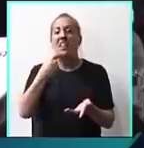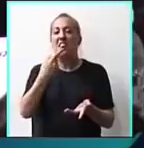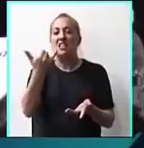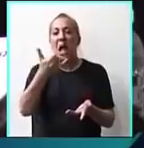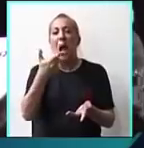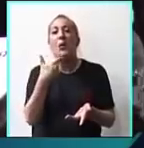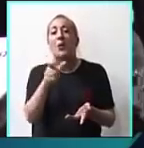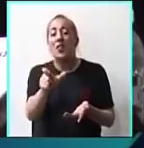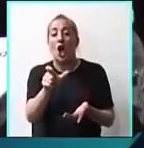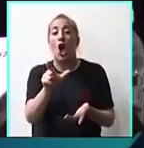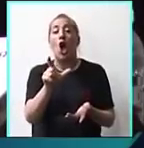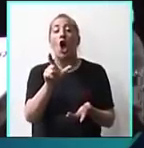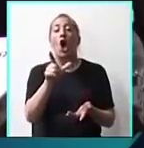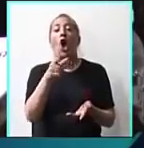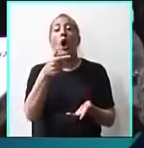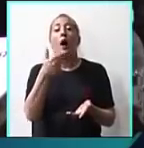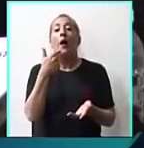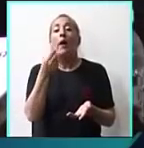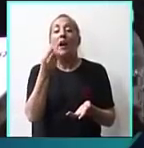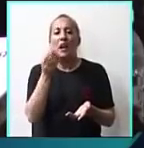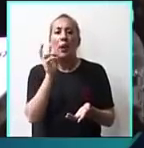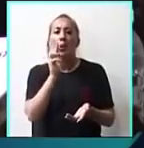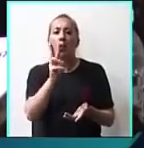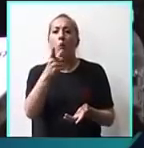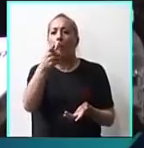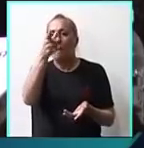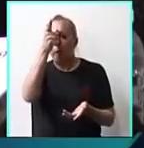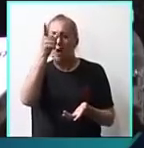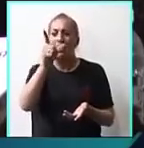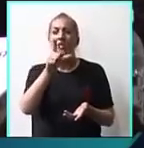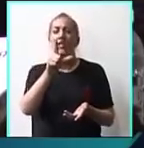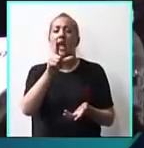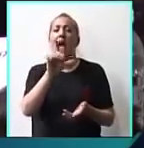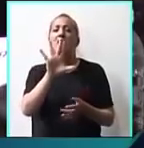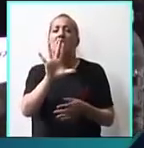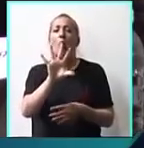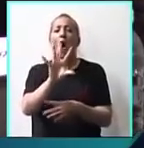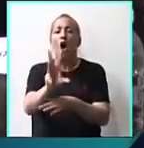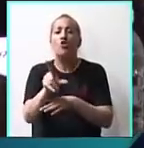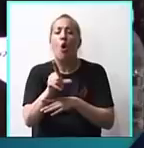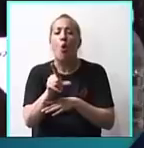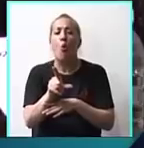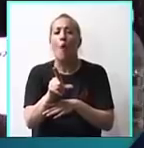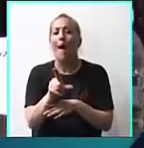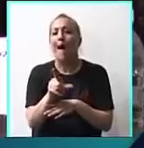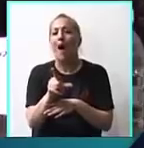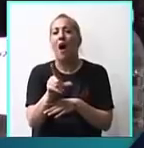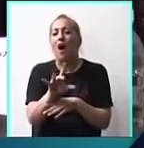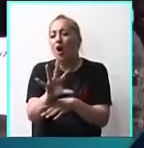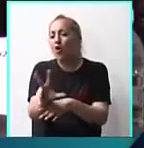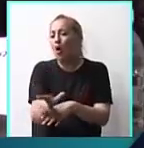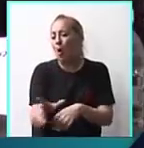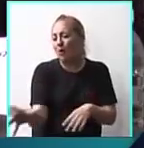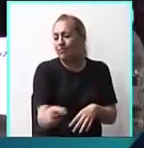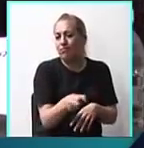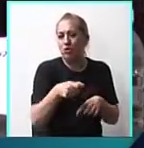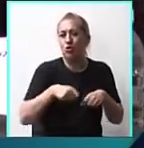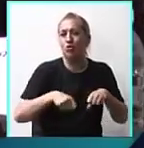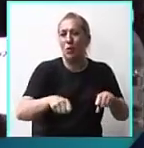seguro que vio el de un policía robándole a un supermercado chino.